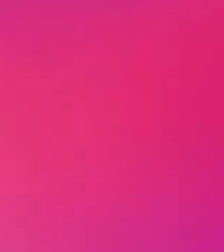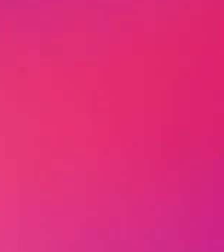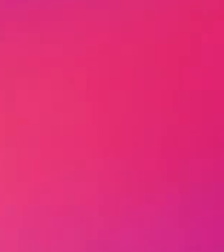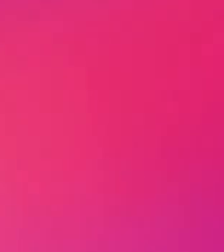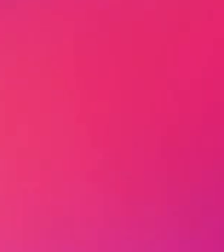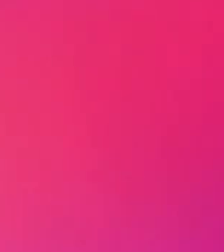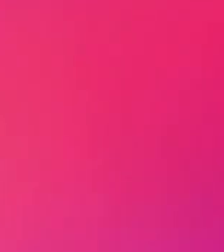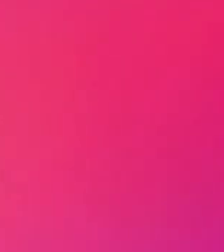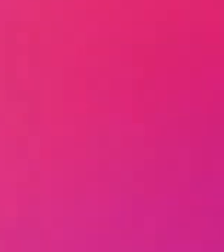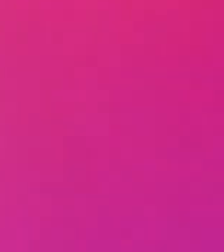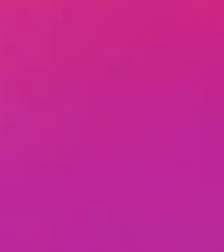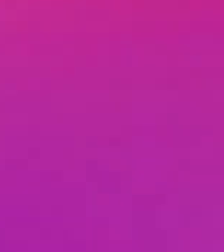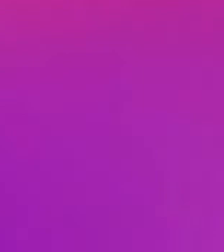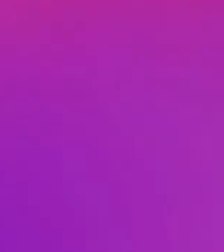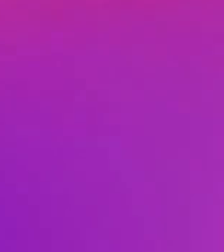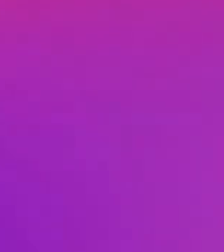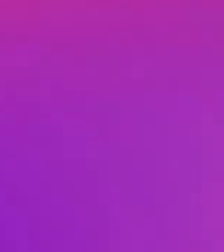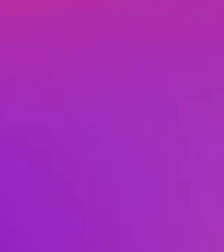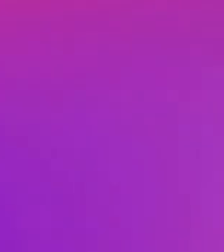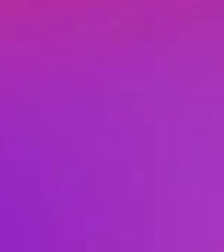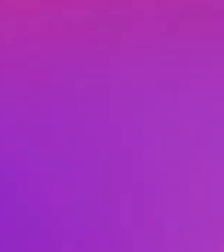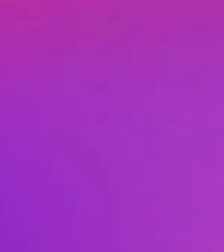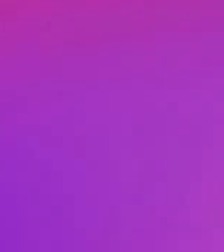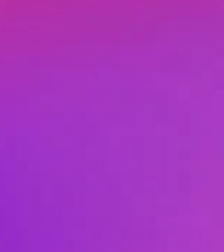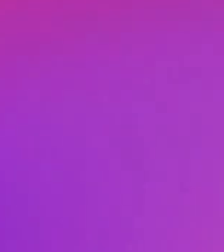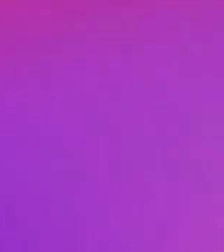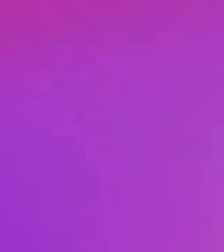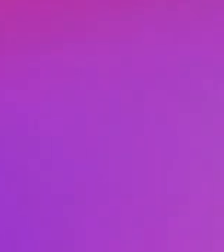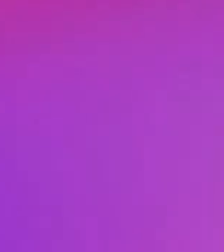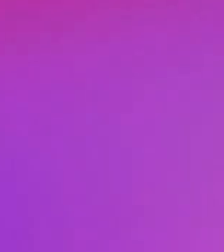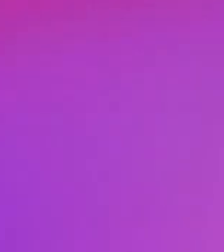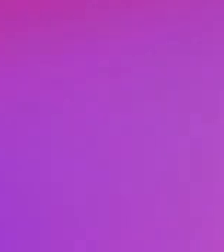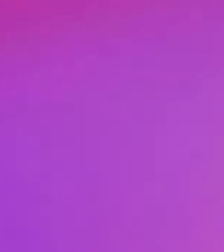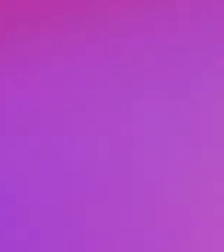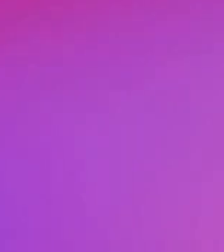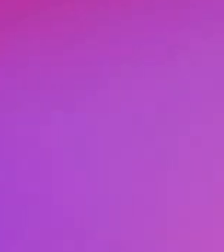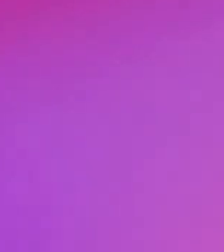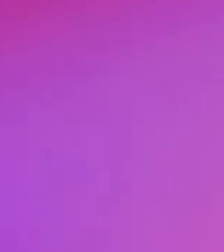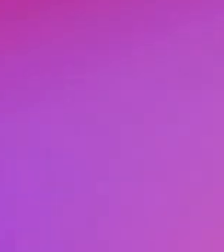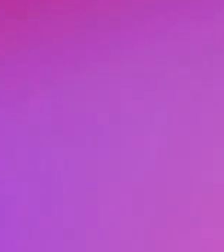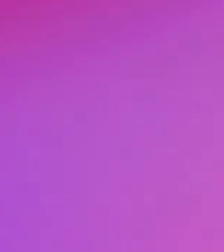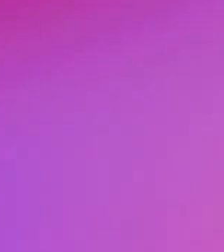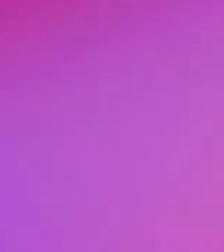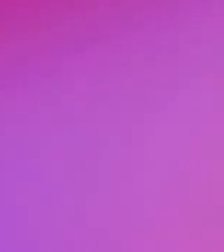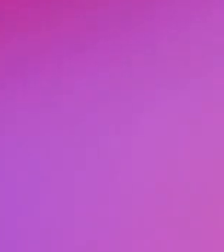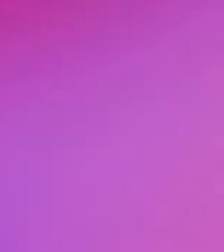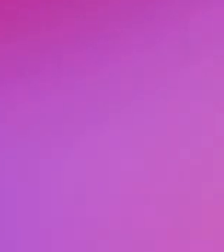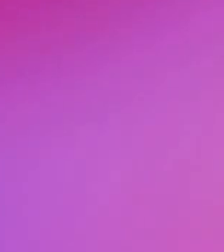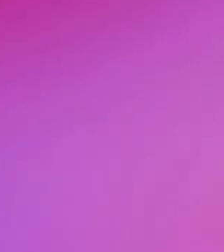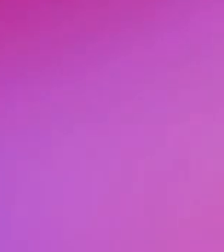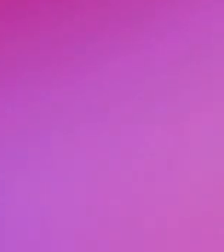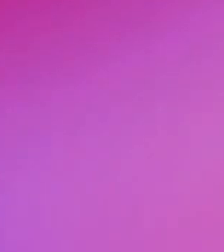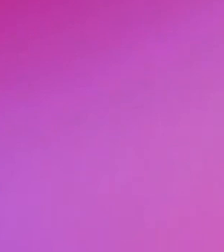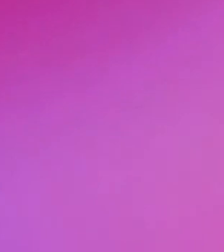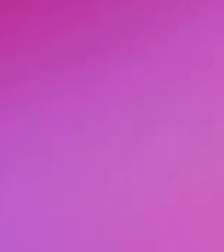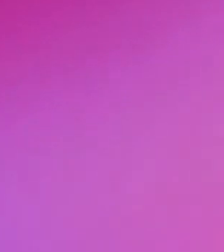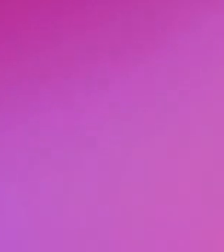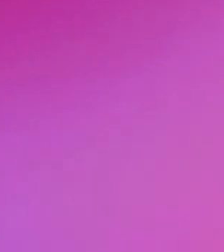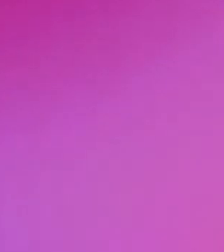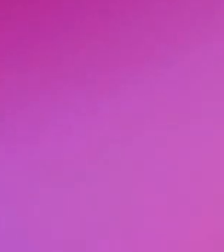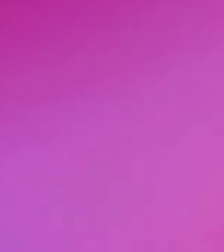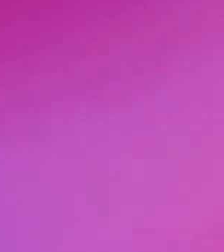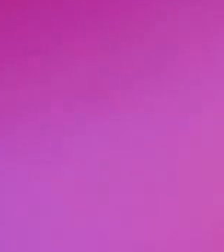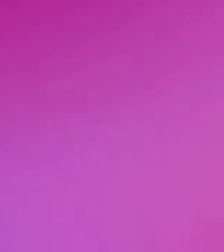.gov.mx. Y recuerda que también cuentas con el sitio aprendeencasa.cep